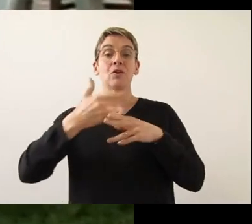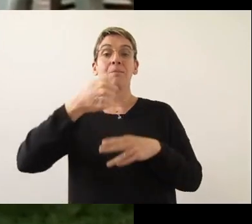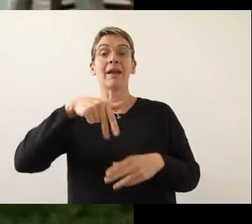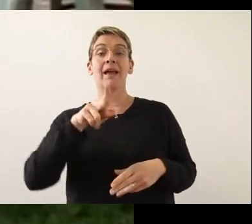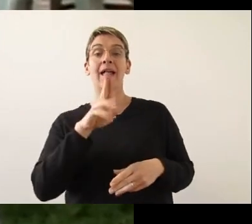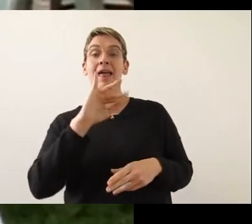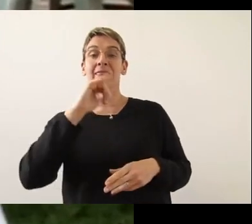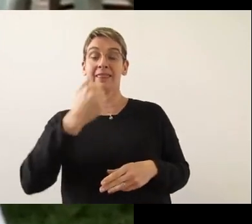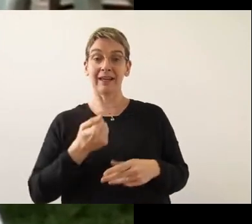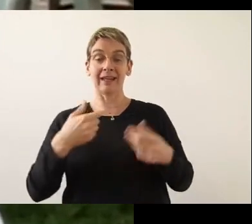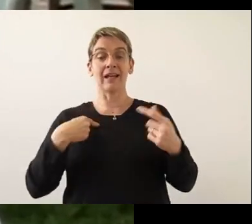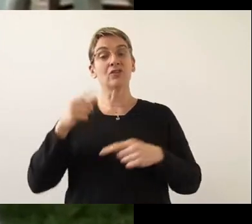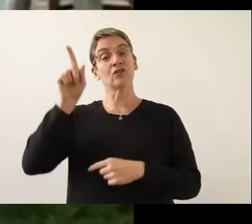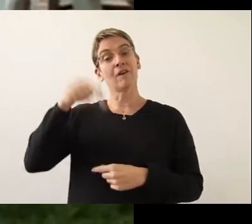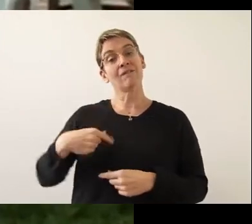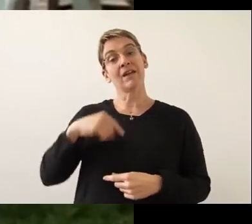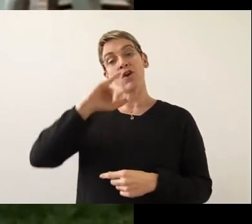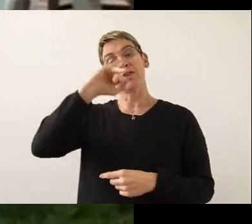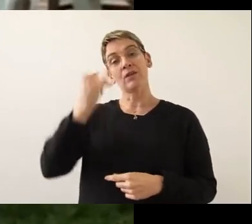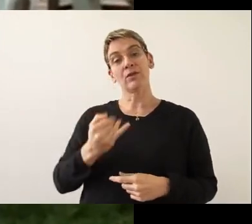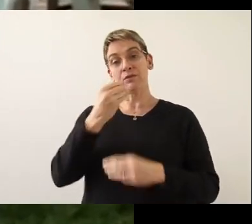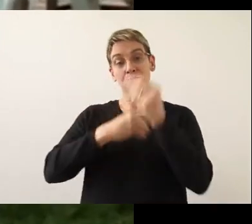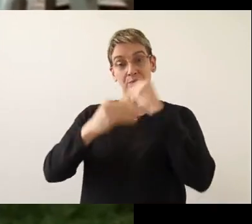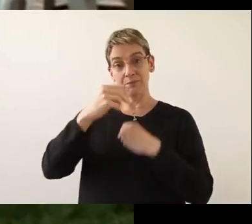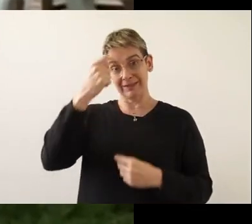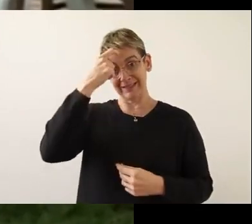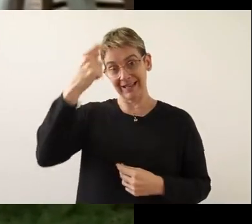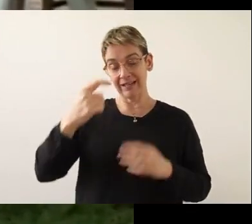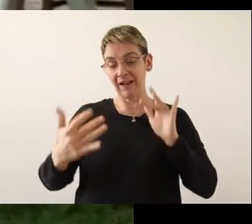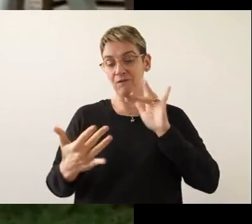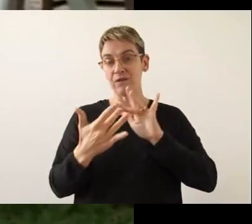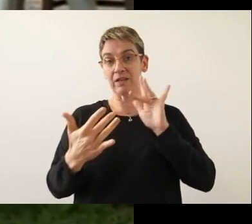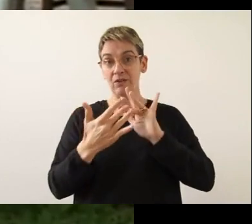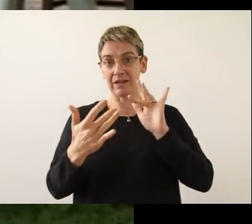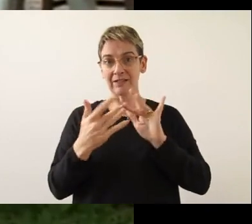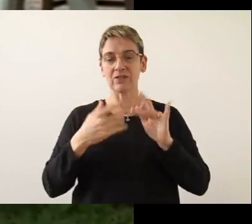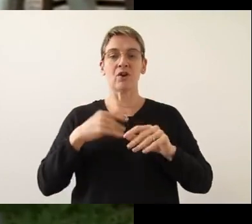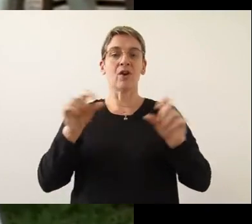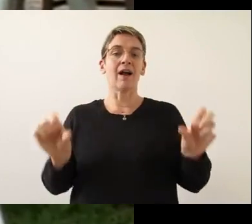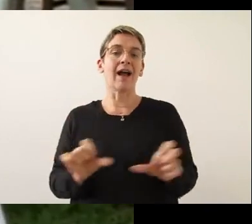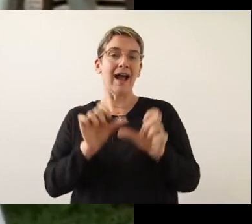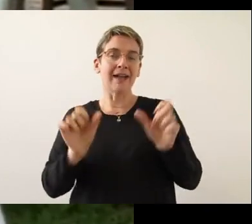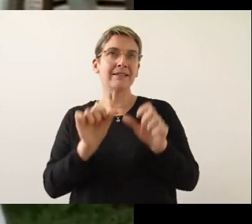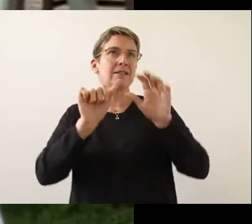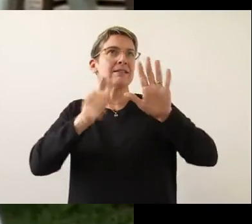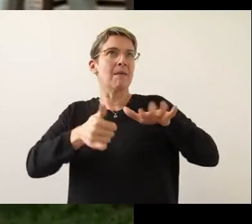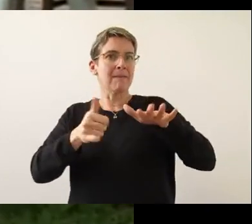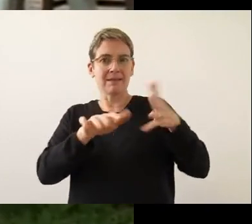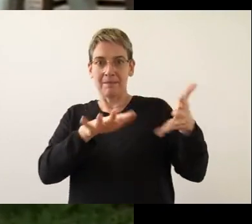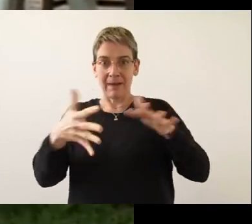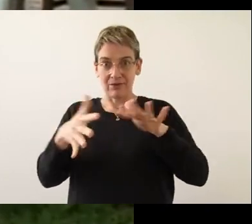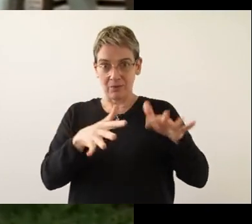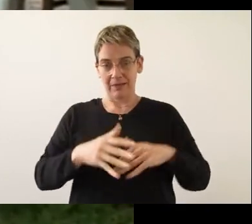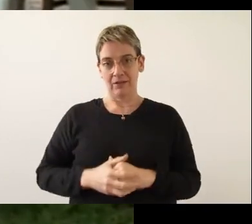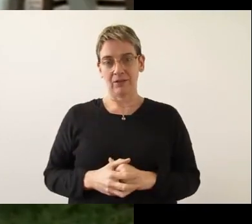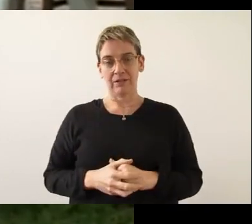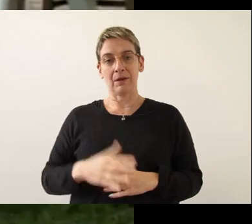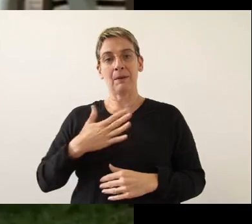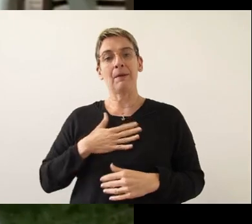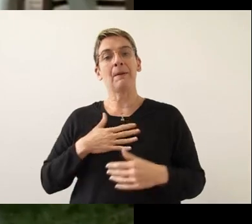Bueno, mi nombre es Andrea, soy egresada de la Escuela de Nutrición y Dietética. Mi vinculación al PAOC hace seis meses.